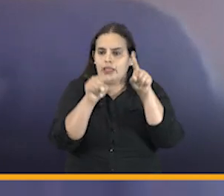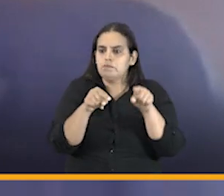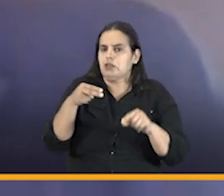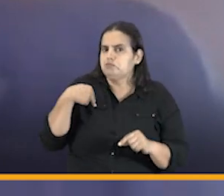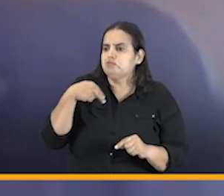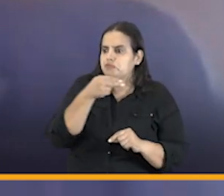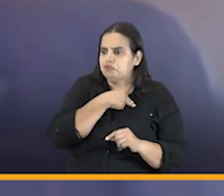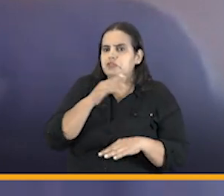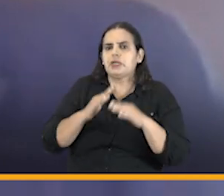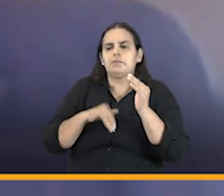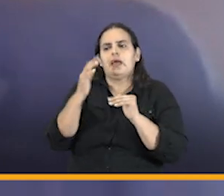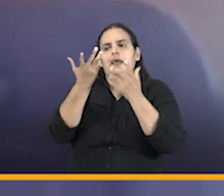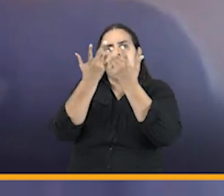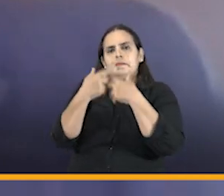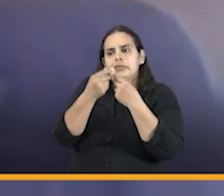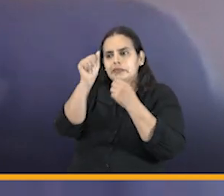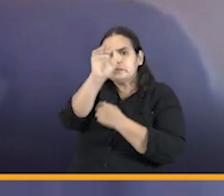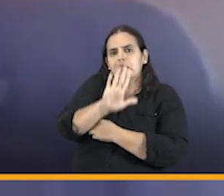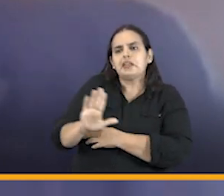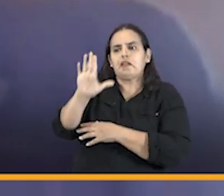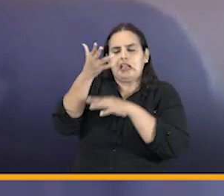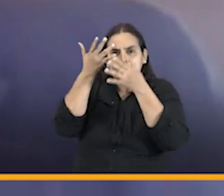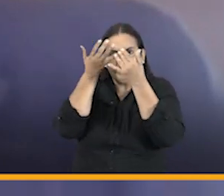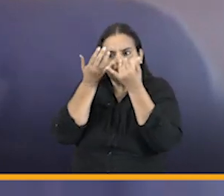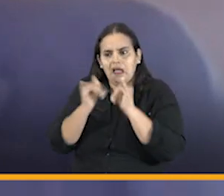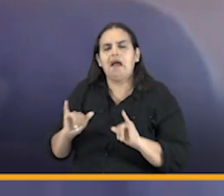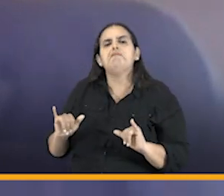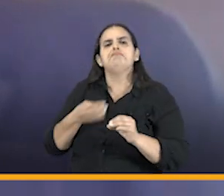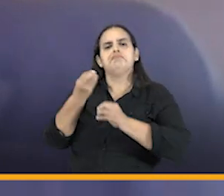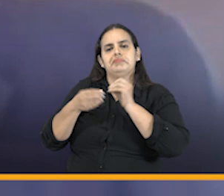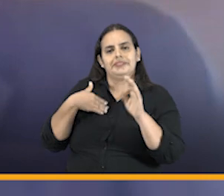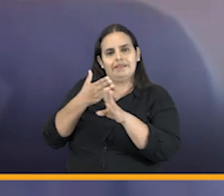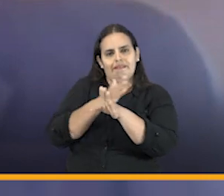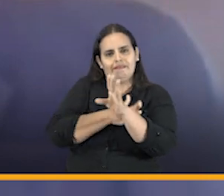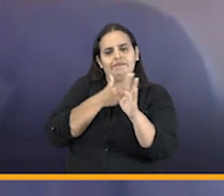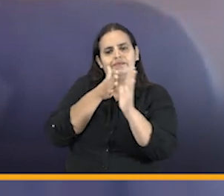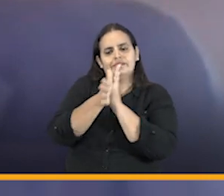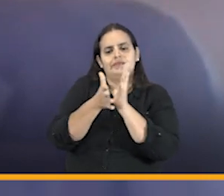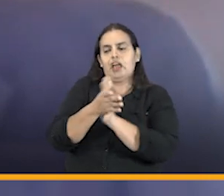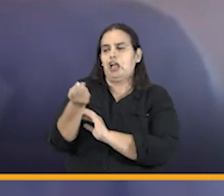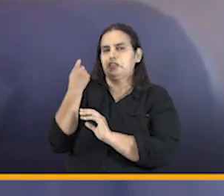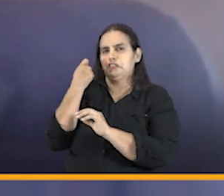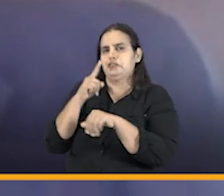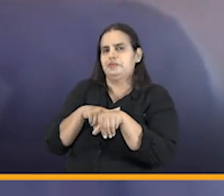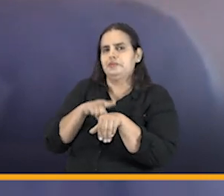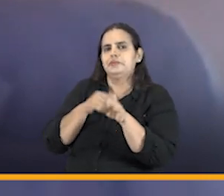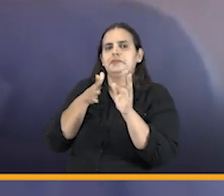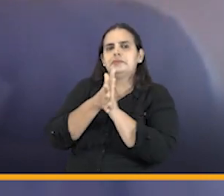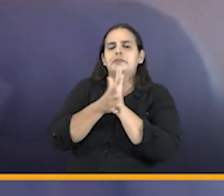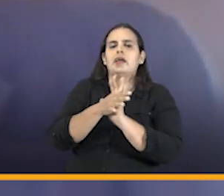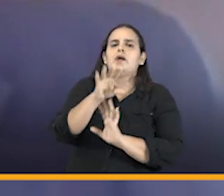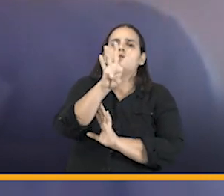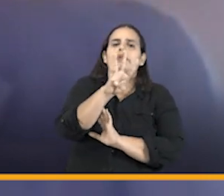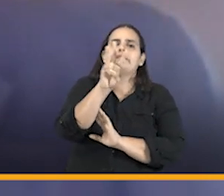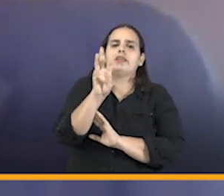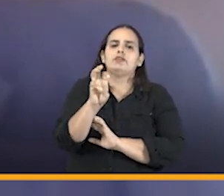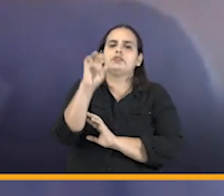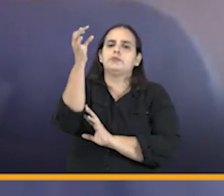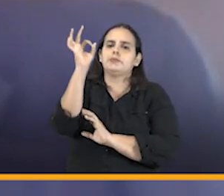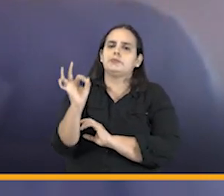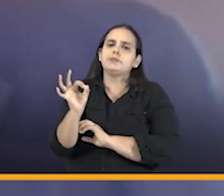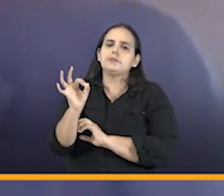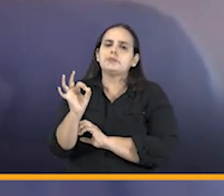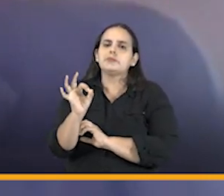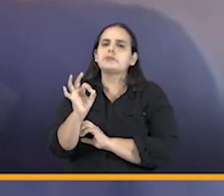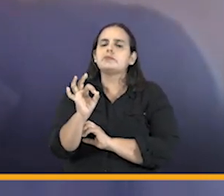estamos llegando a las entidades territoriales como lo mencionaba hace un momento el cuarenta y ocho por ciento